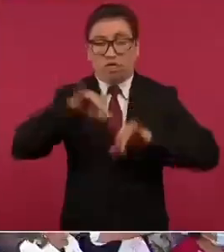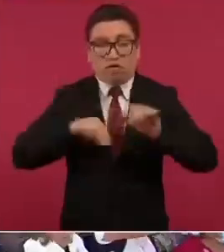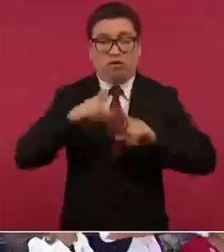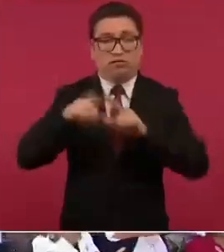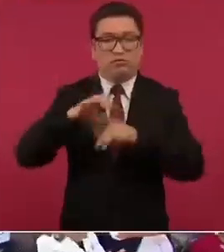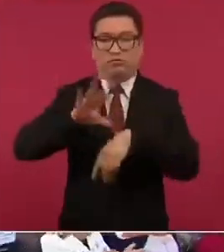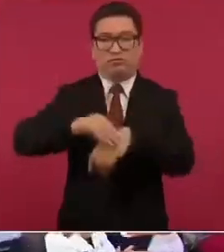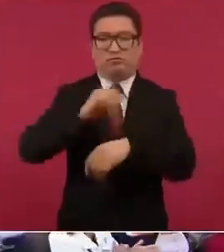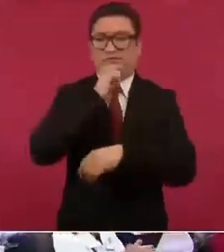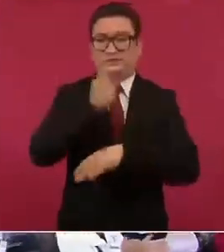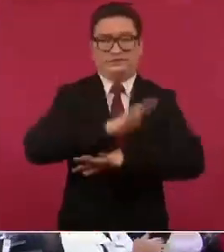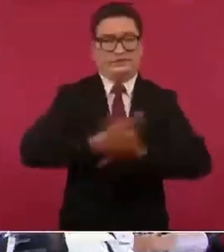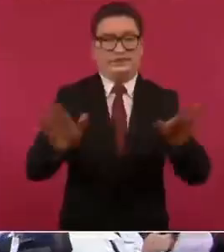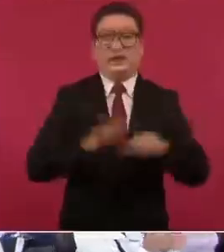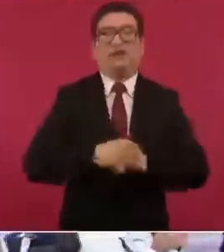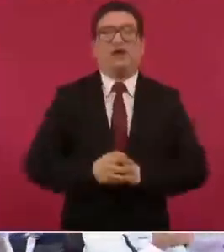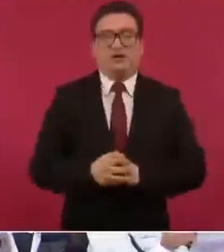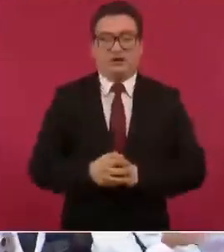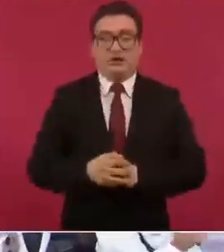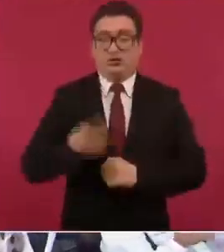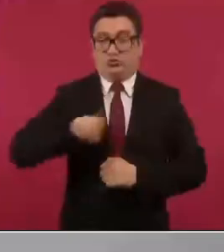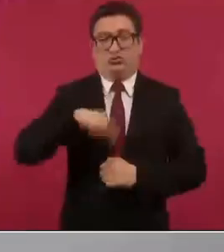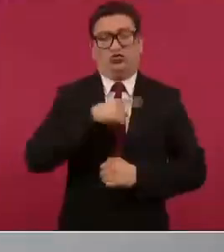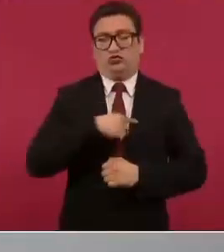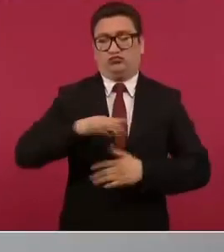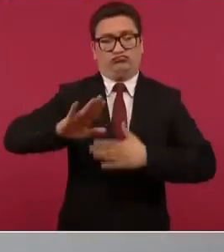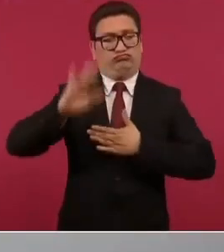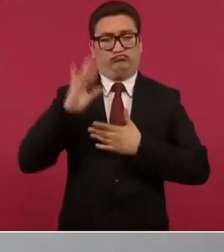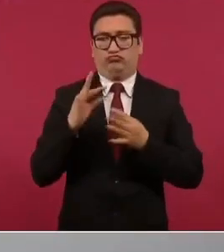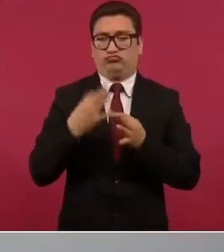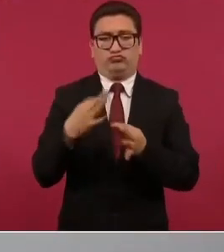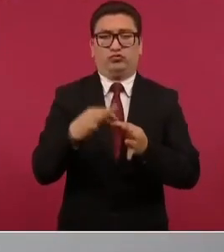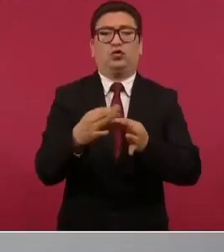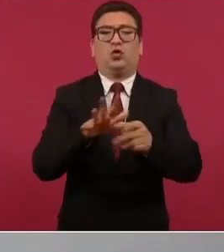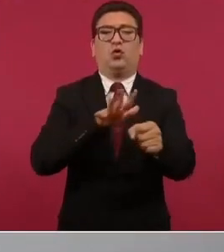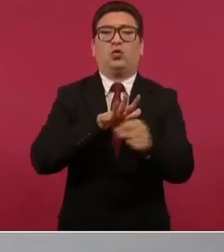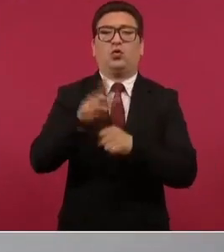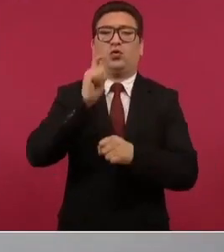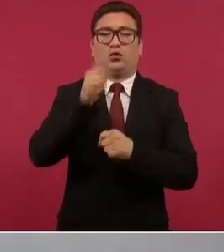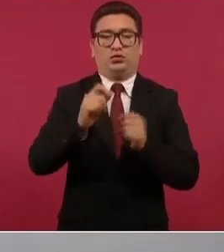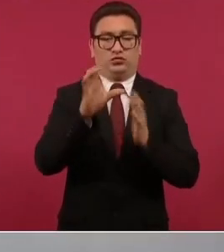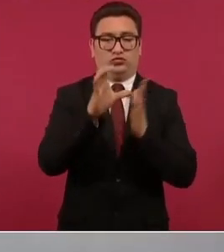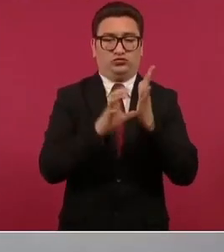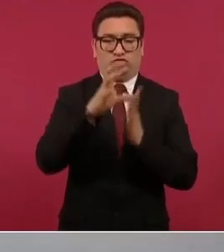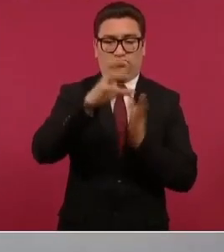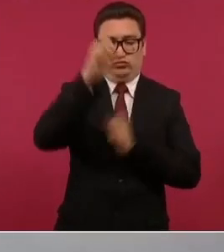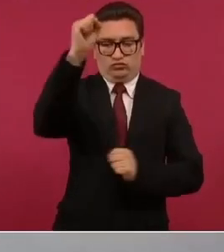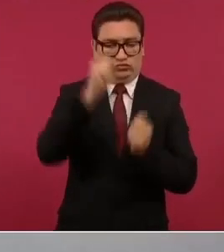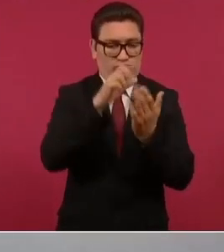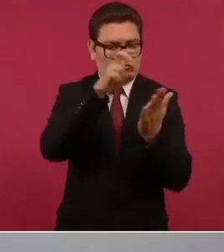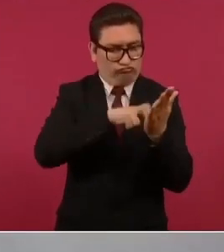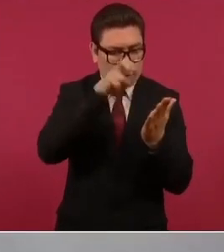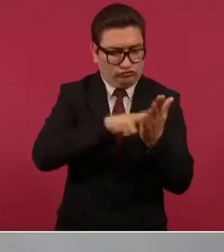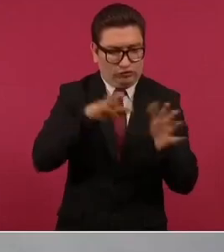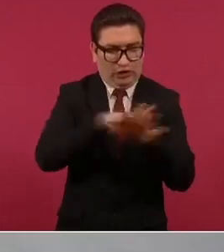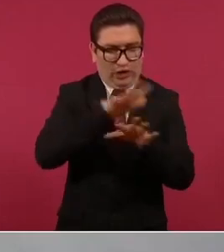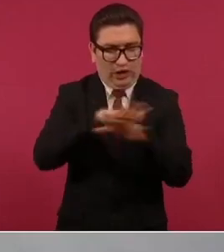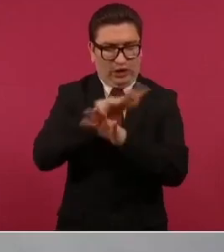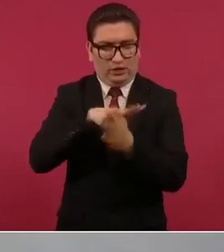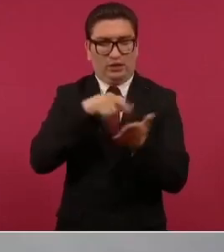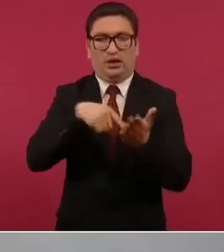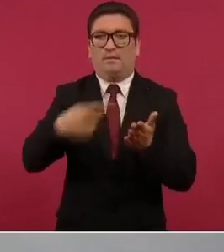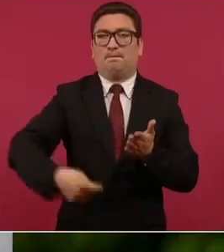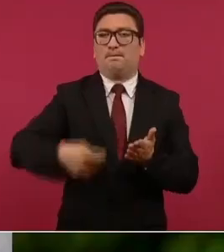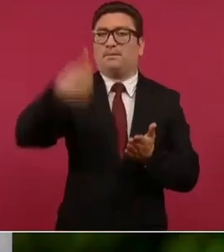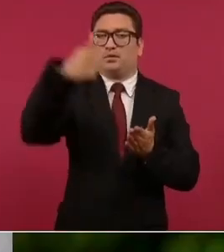cumplimos con el compromiso de reformar la constitución y se aplicó por primera